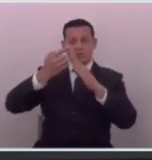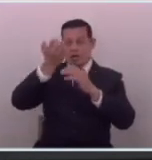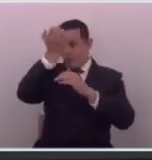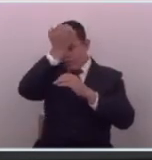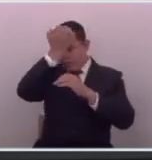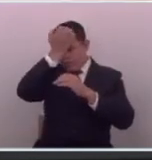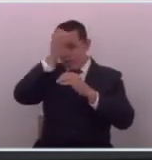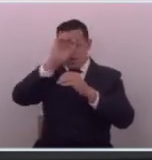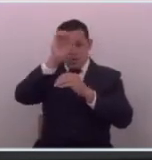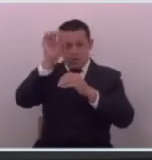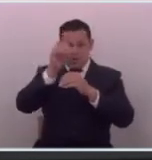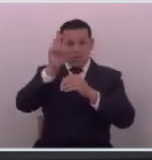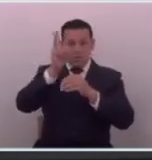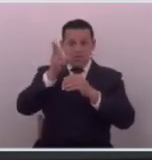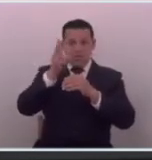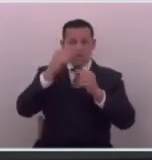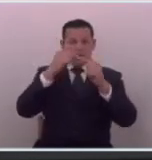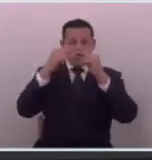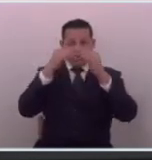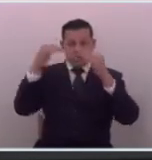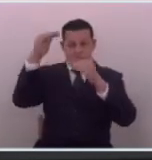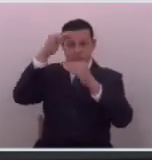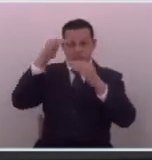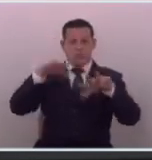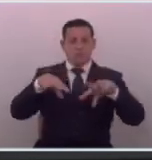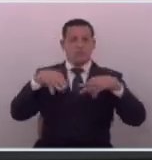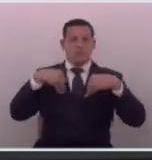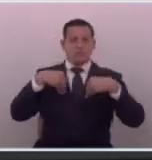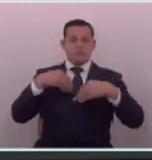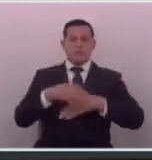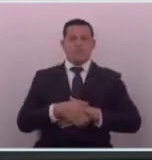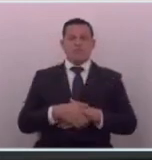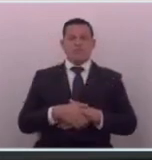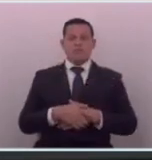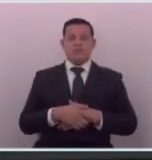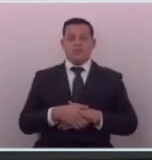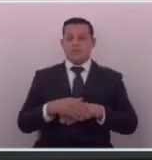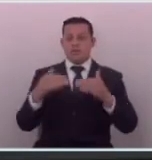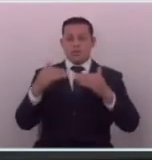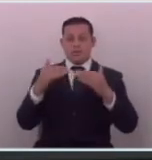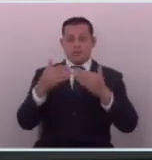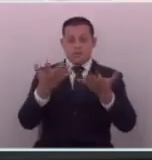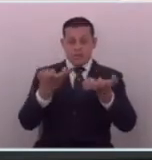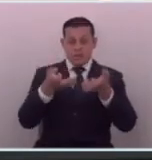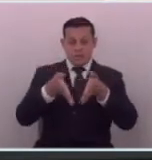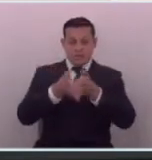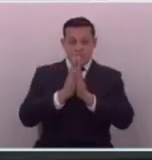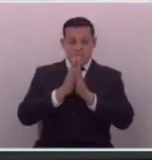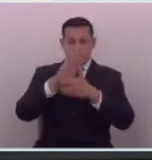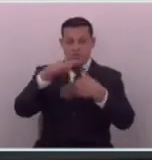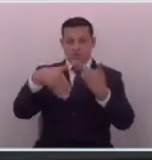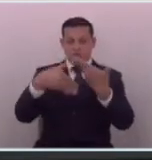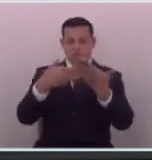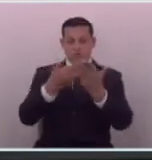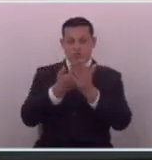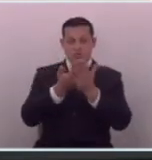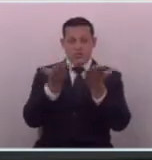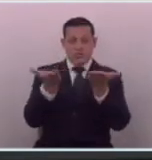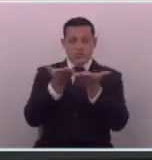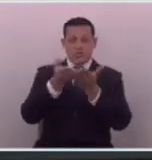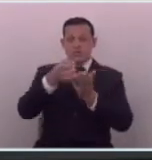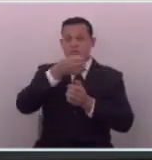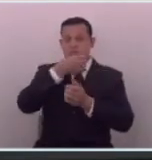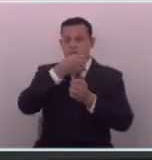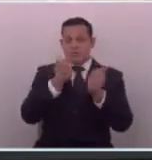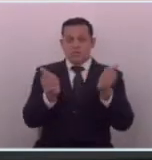error que las mismas autoridades han reconocido y también quiero pedirle a todos los generadores de contenido